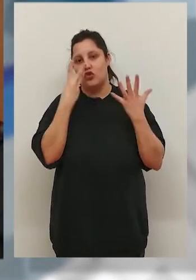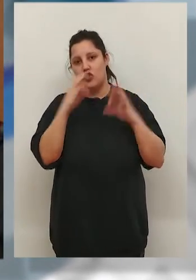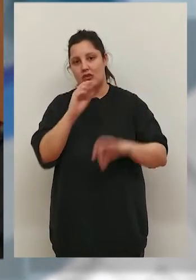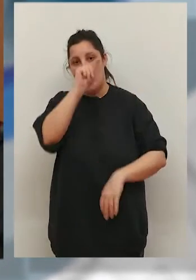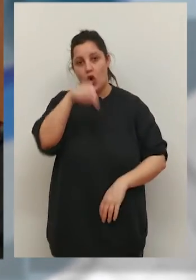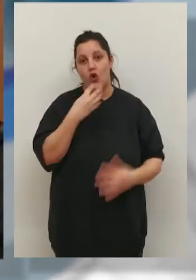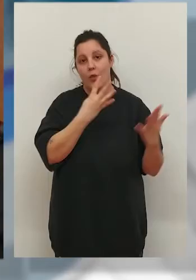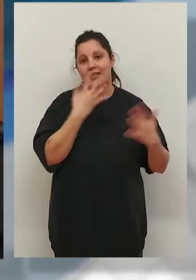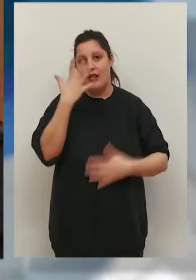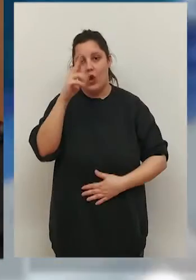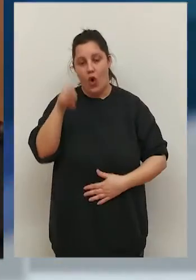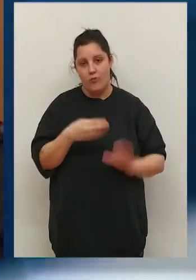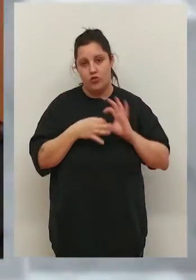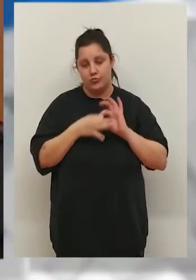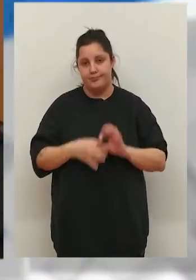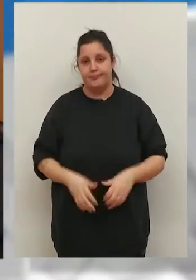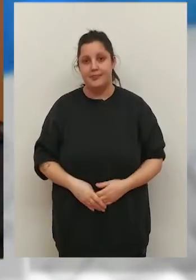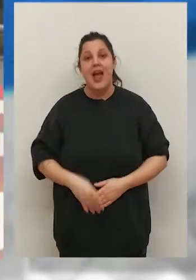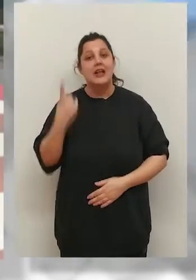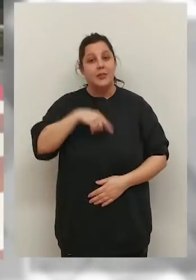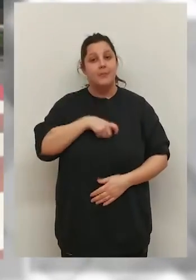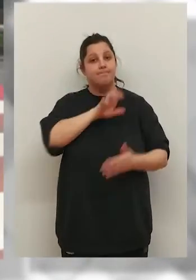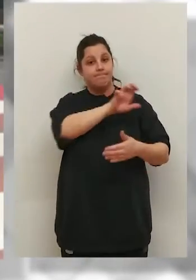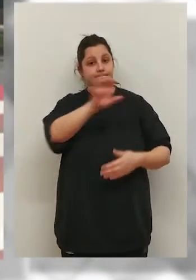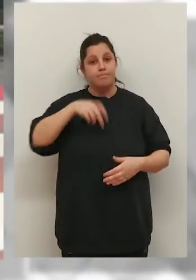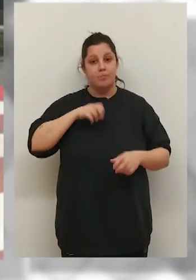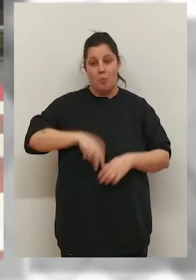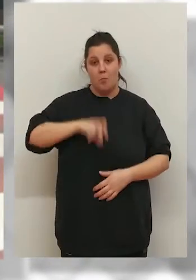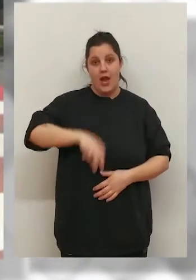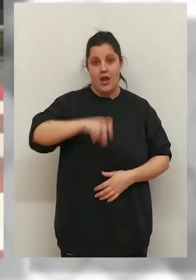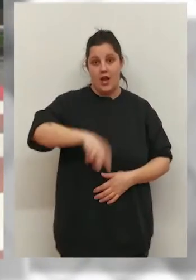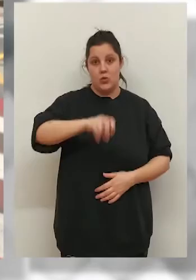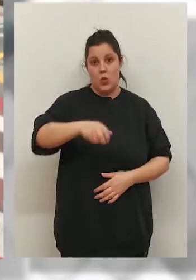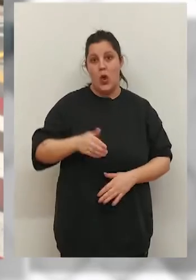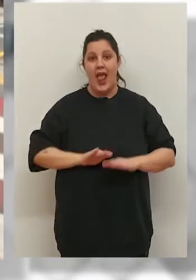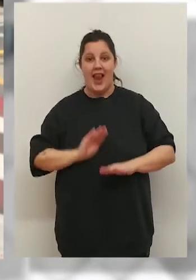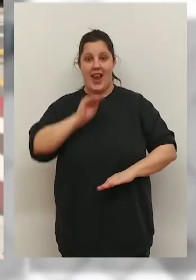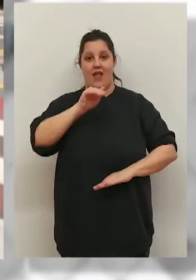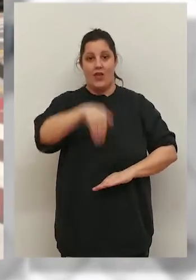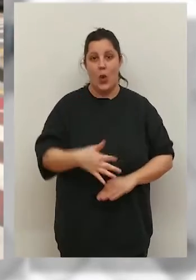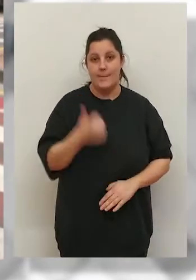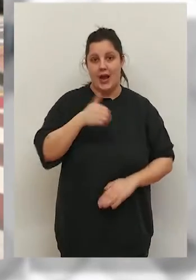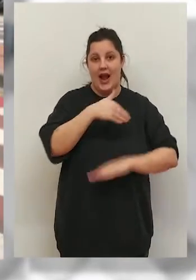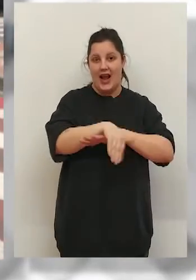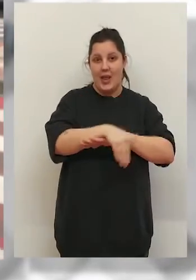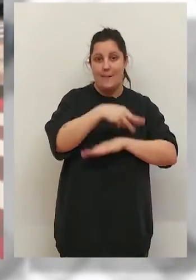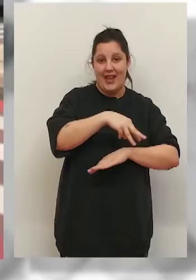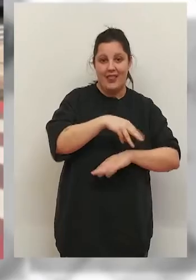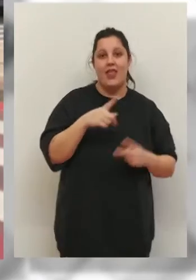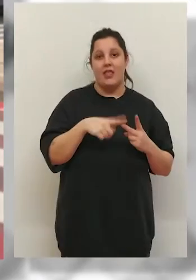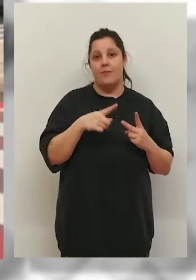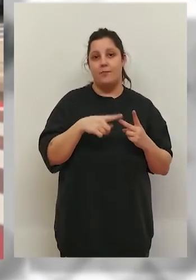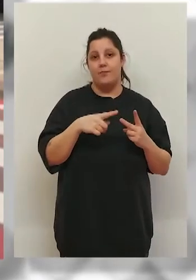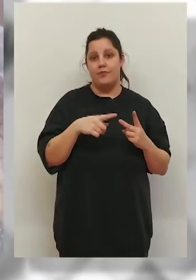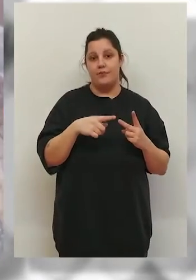.780,95 euros. Y también se van a colocar más pasos de cebra elevados en las calles Menéndez